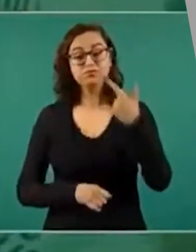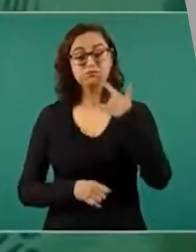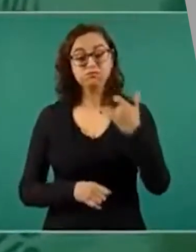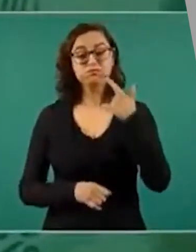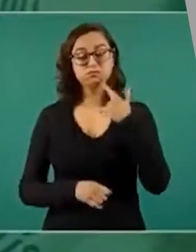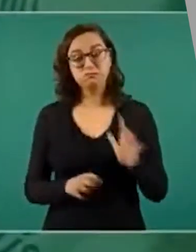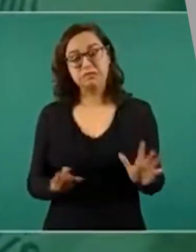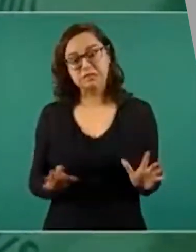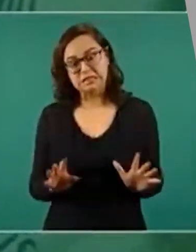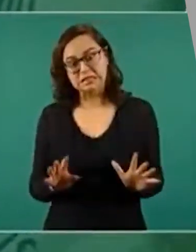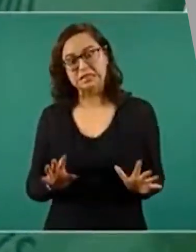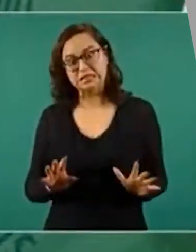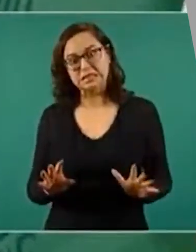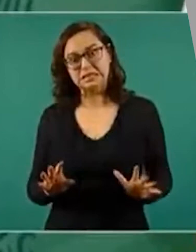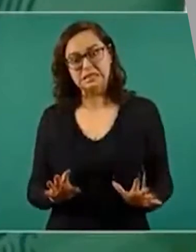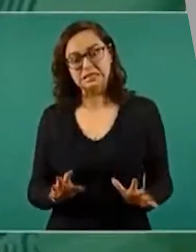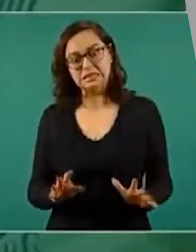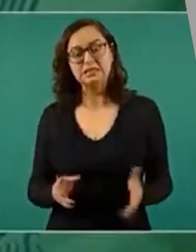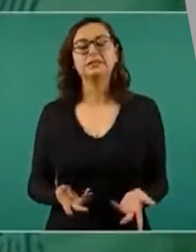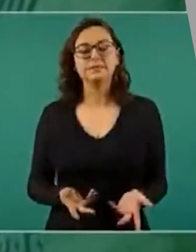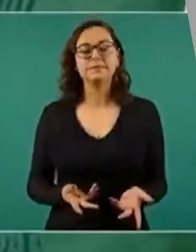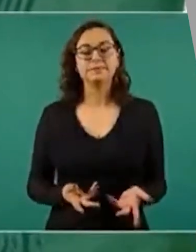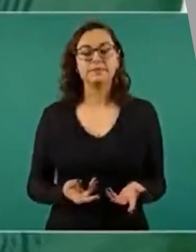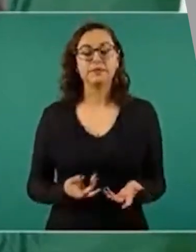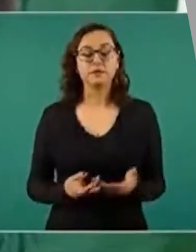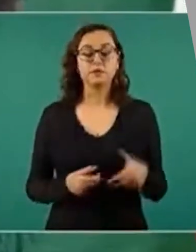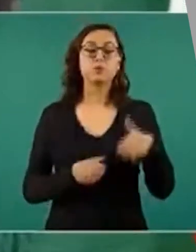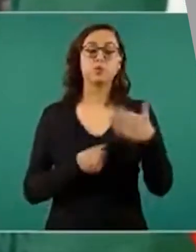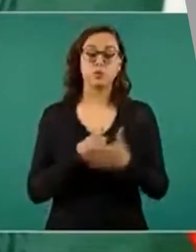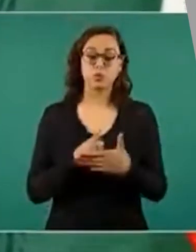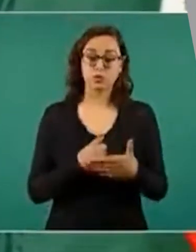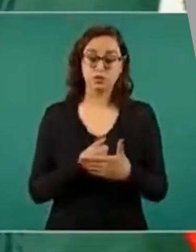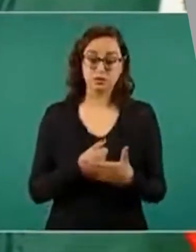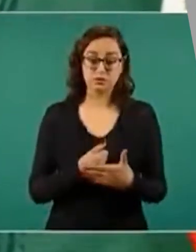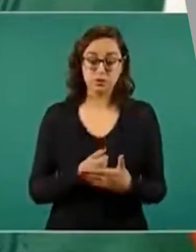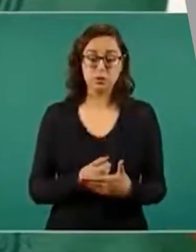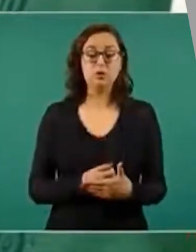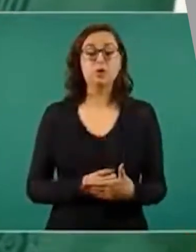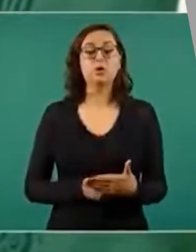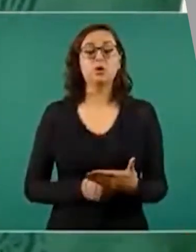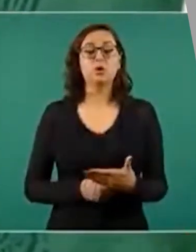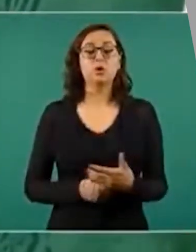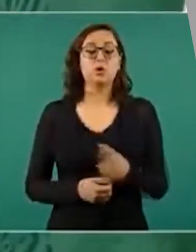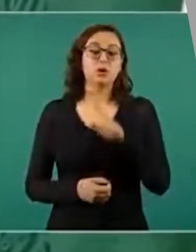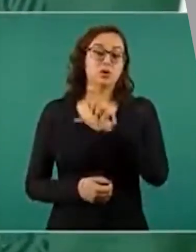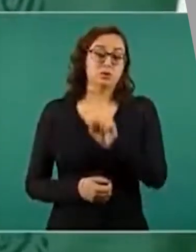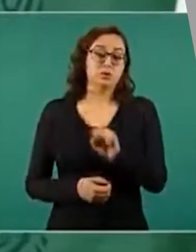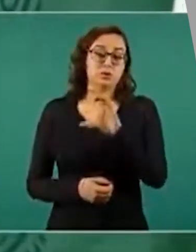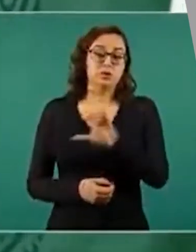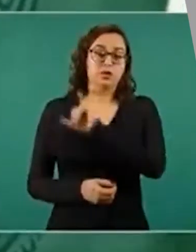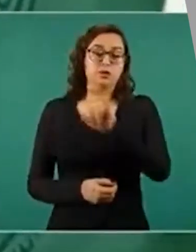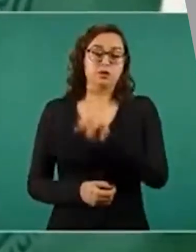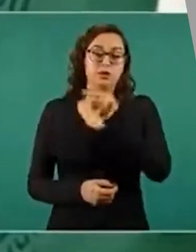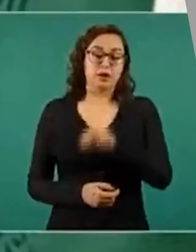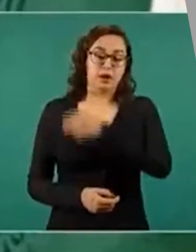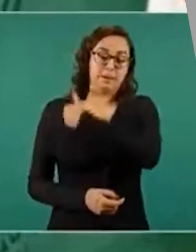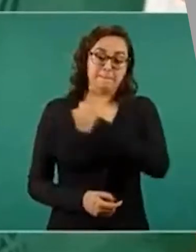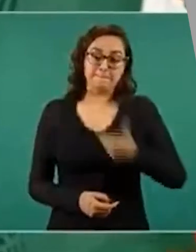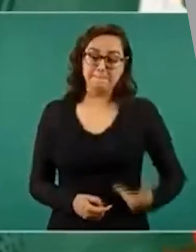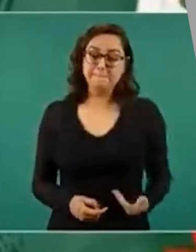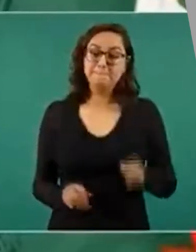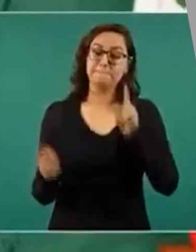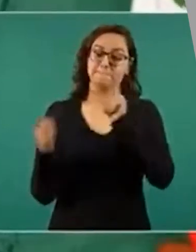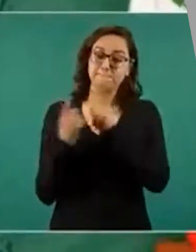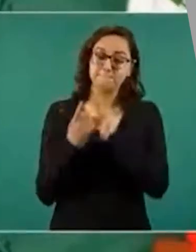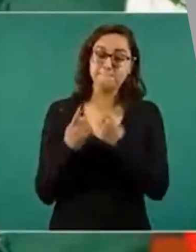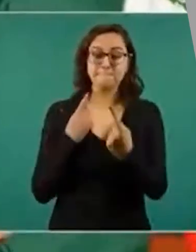Entonces, se va a hablar con el presidente de la Corte, se va a hablar con el fiscal con el